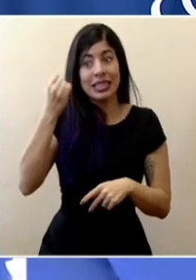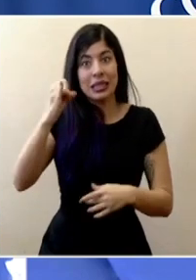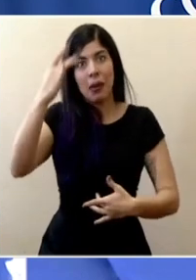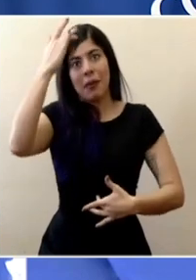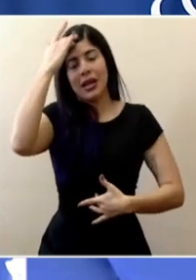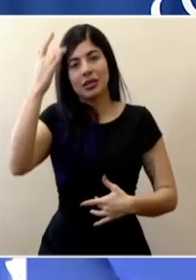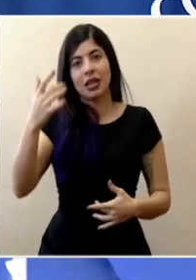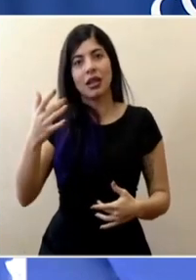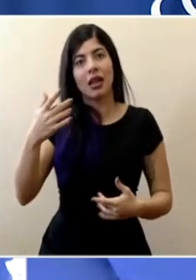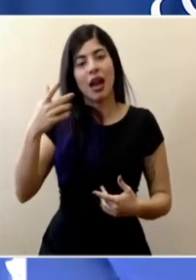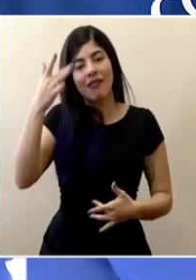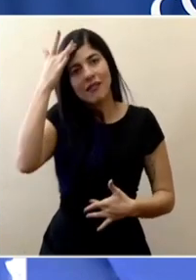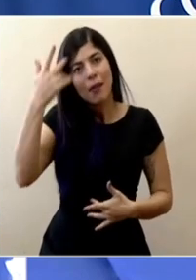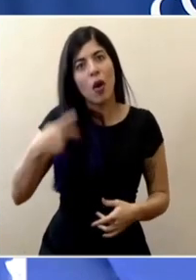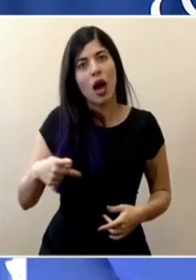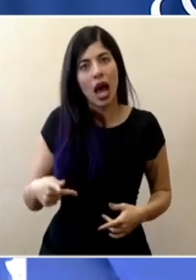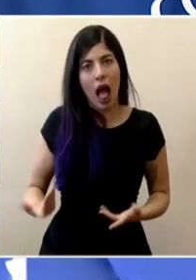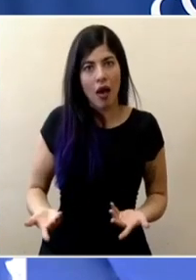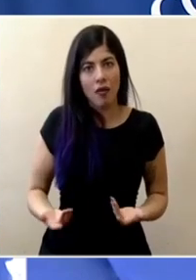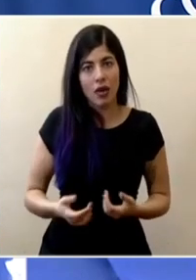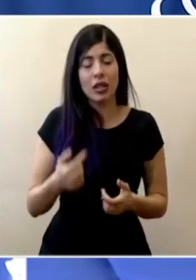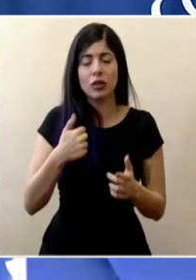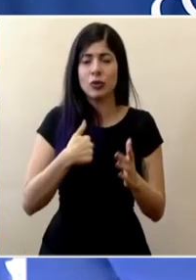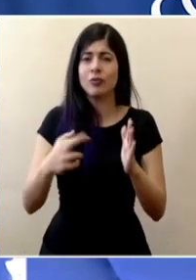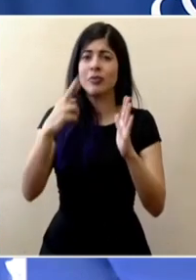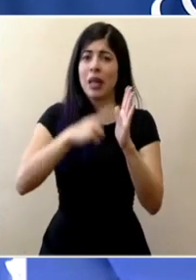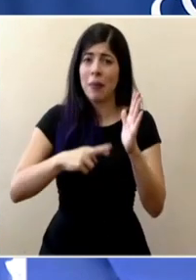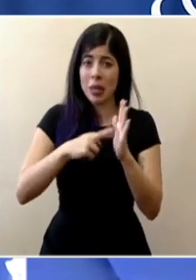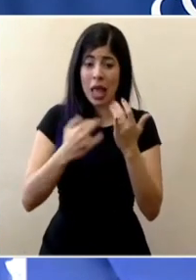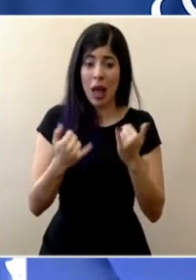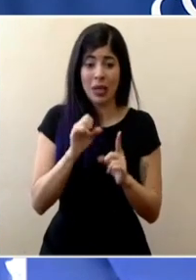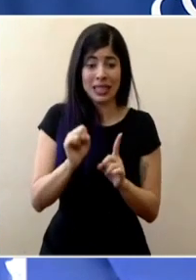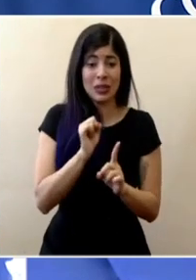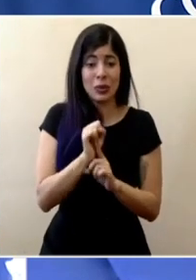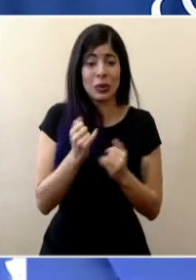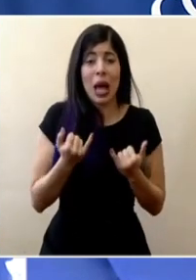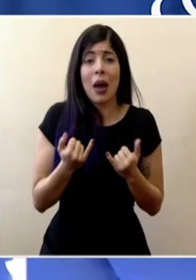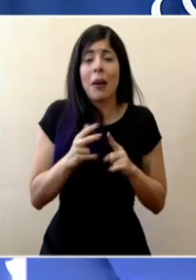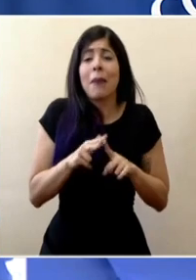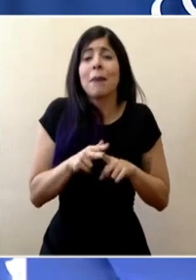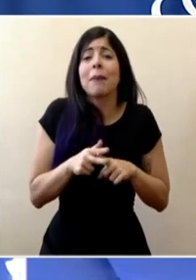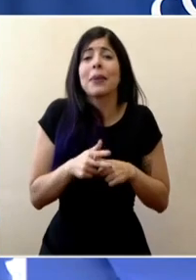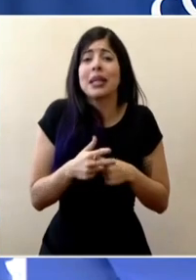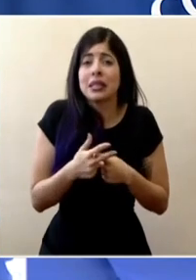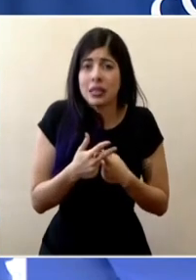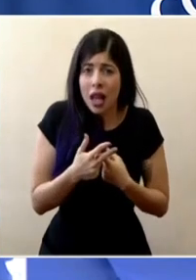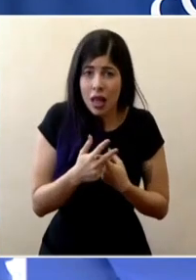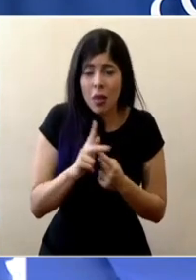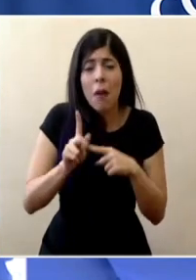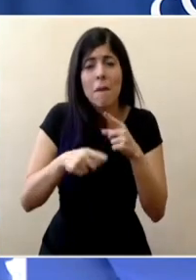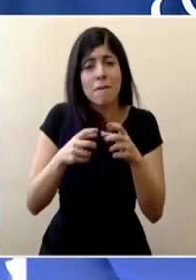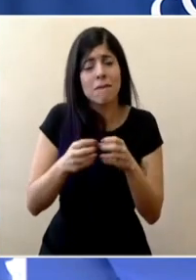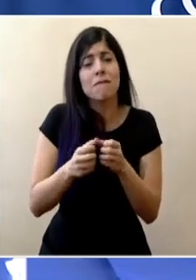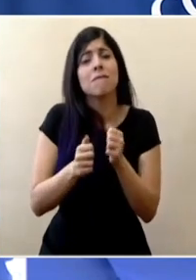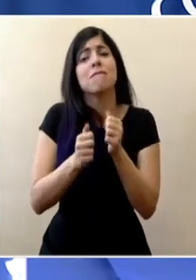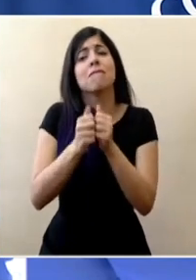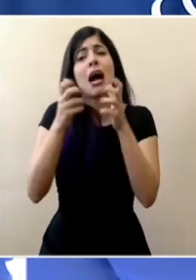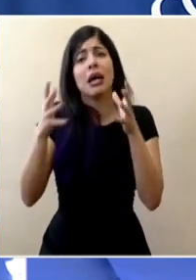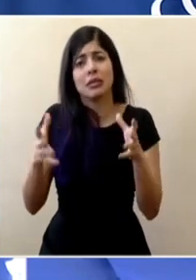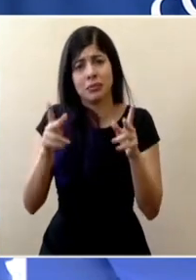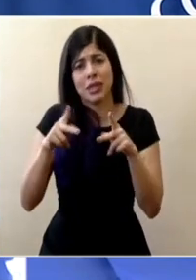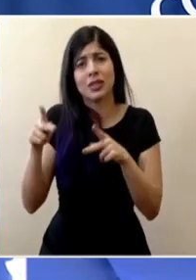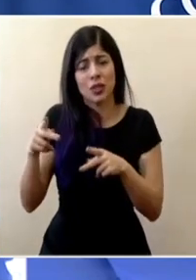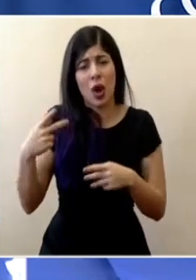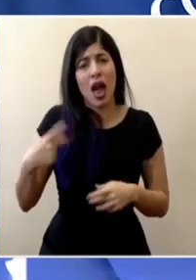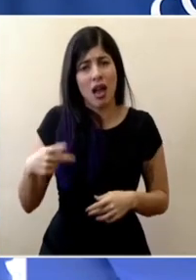que vayan a enfermar gravemente. Insisto, el escenario apenas estamos empezando, van a haber más personas graves, bastantes más